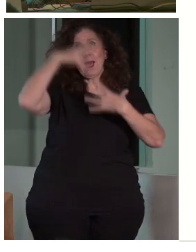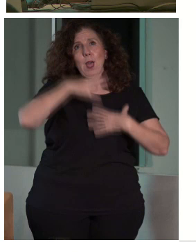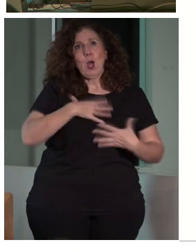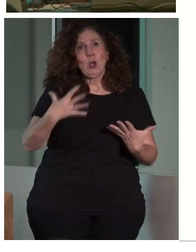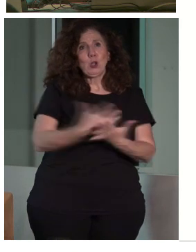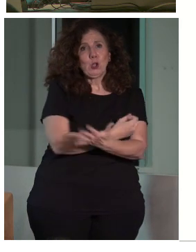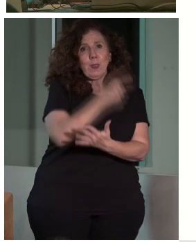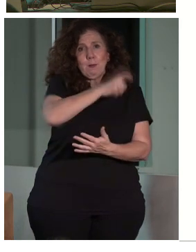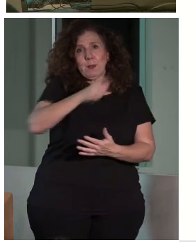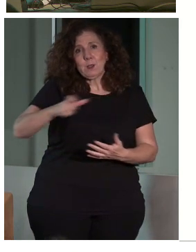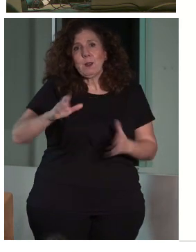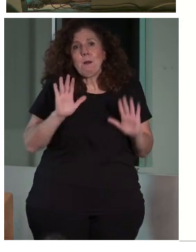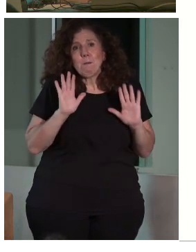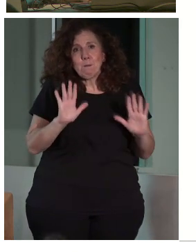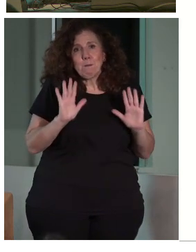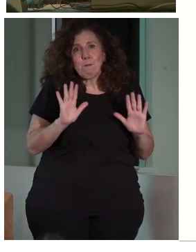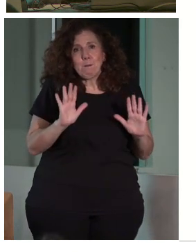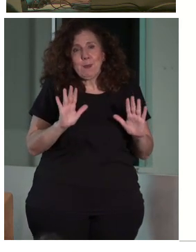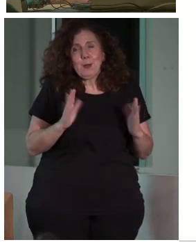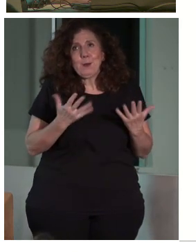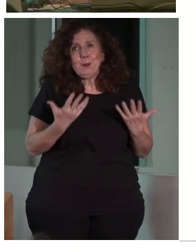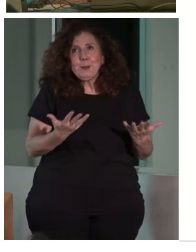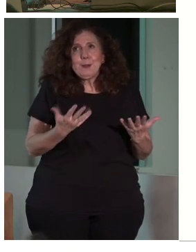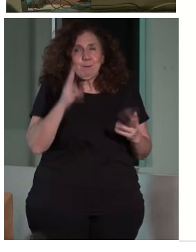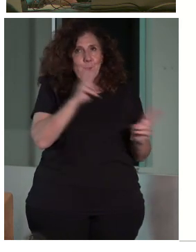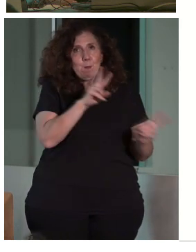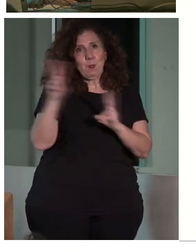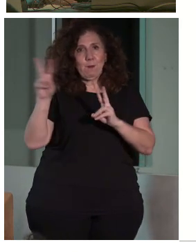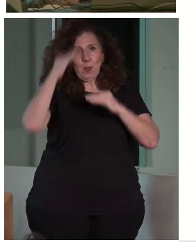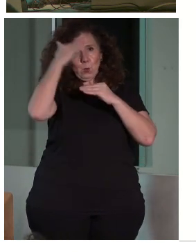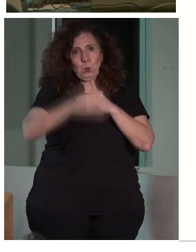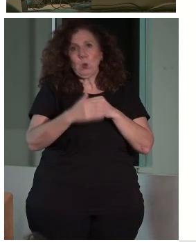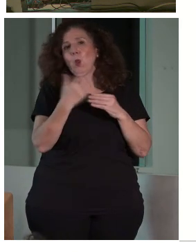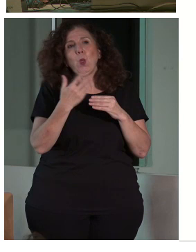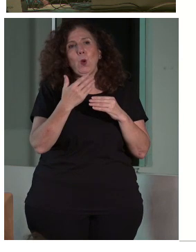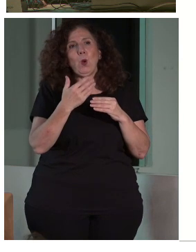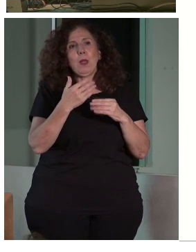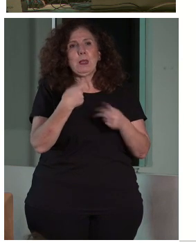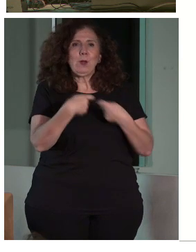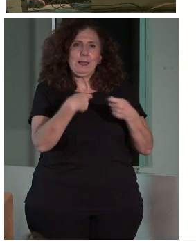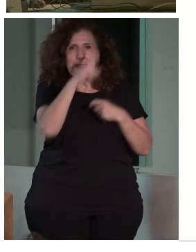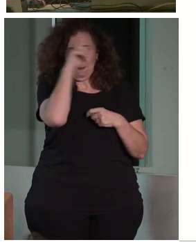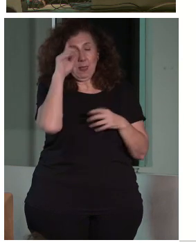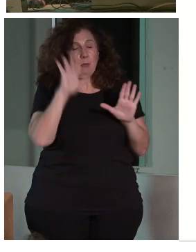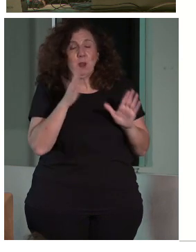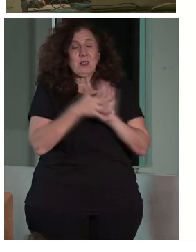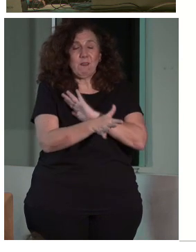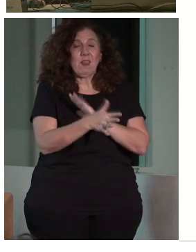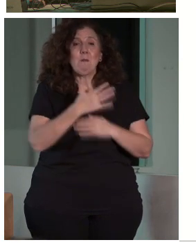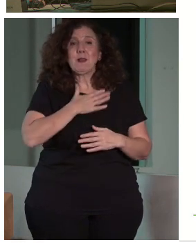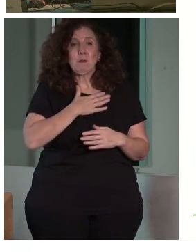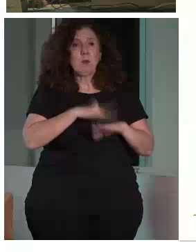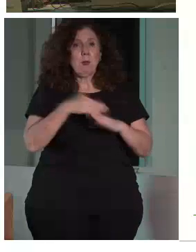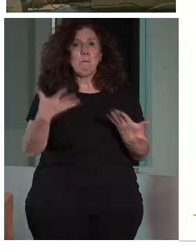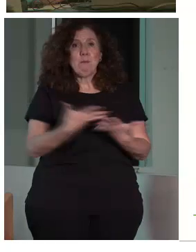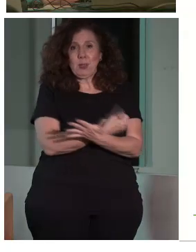una tienda cualquiera de Madrid, pues el patrimonio también es para todos, ¿no? Ese es el objetivo de